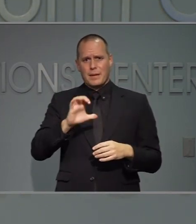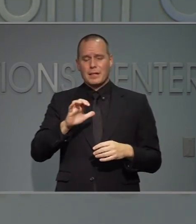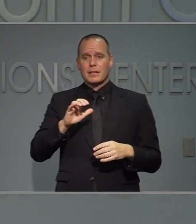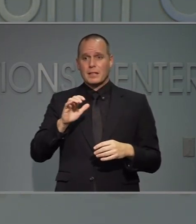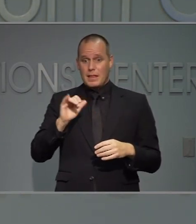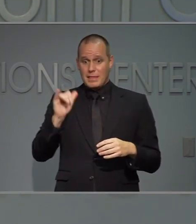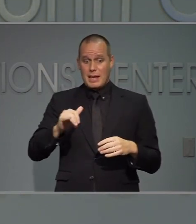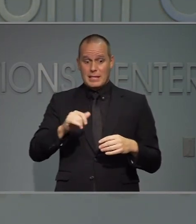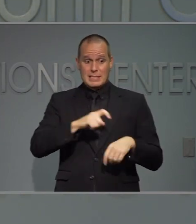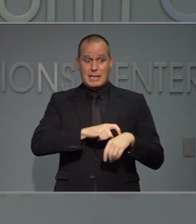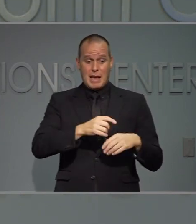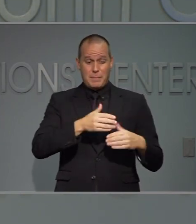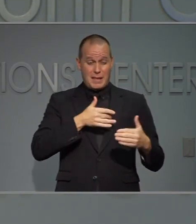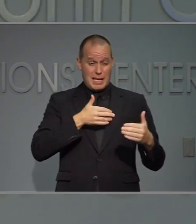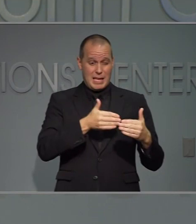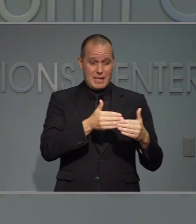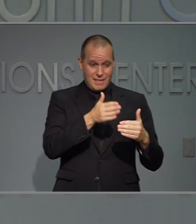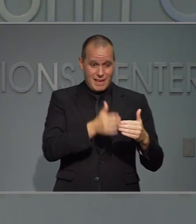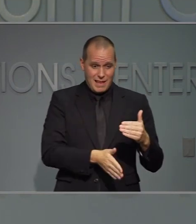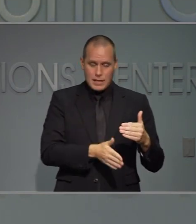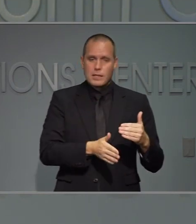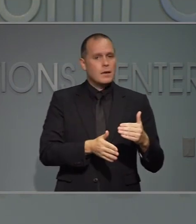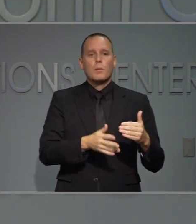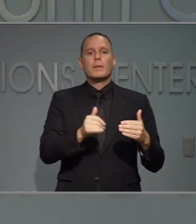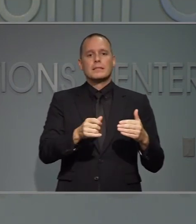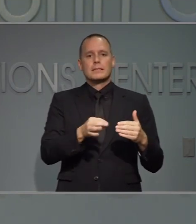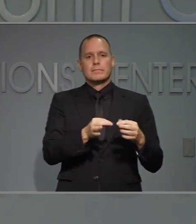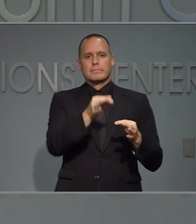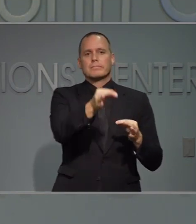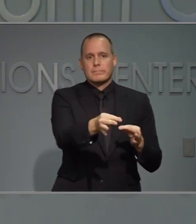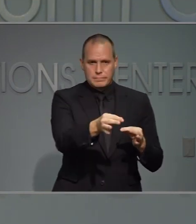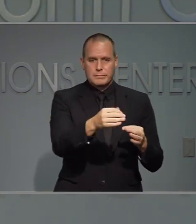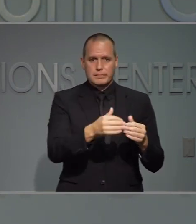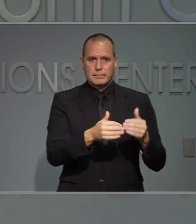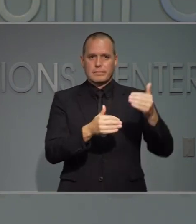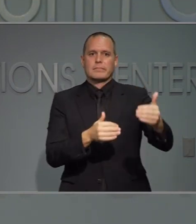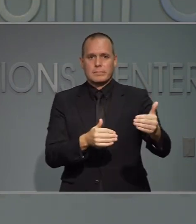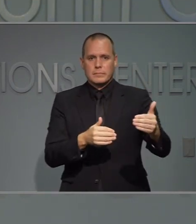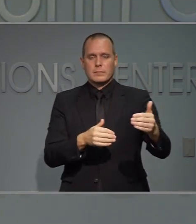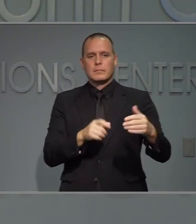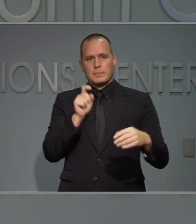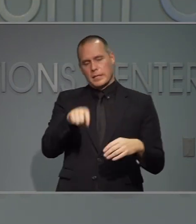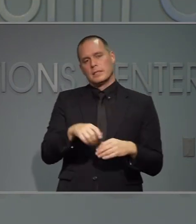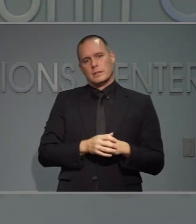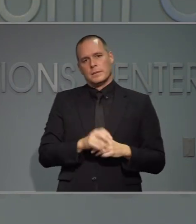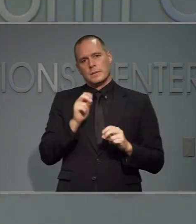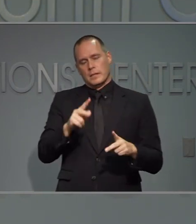postergar la legislatura estatal también debe tomar medidas. La siguiente pregunta, por favor.